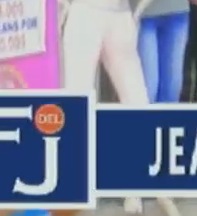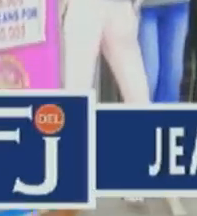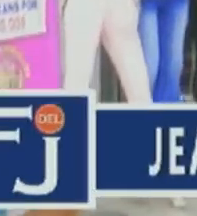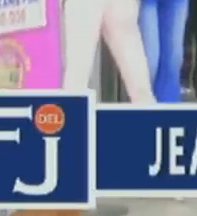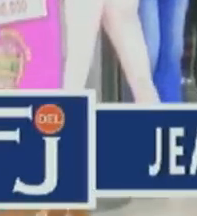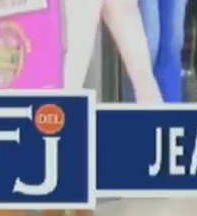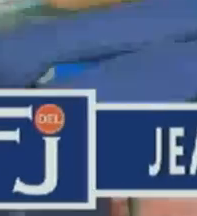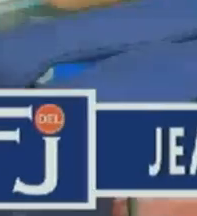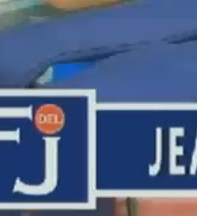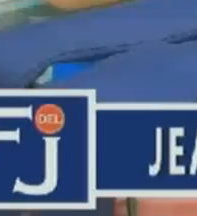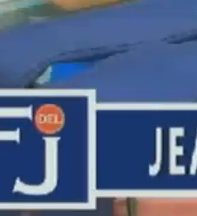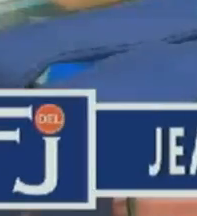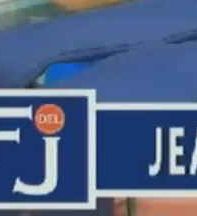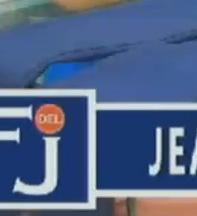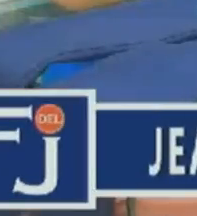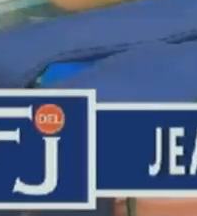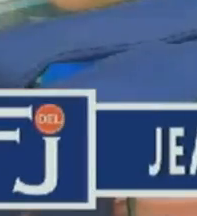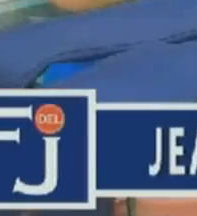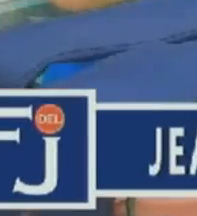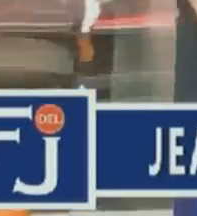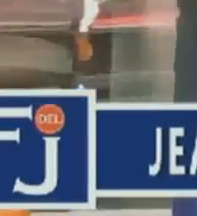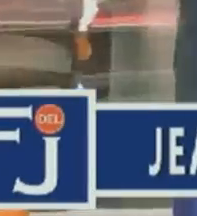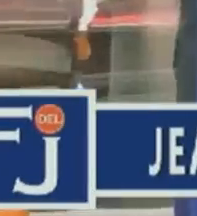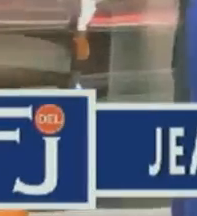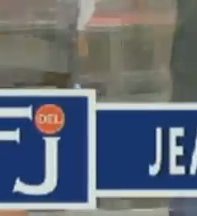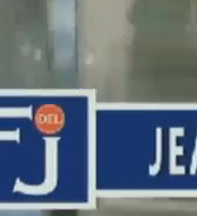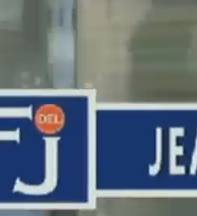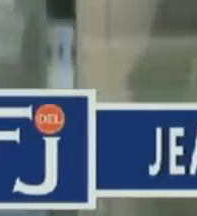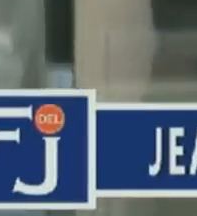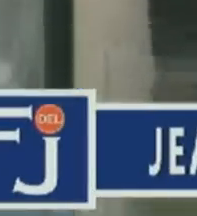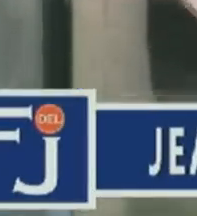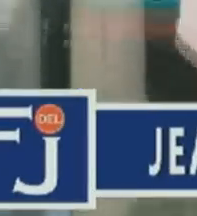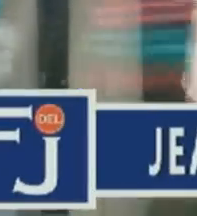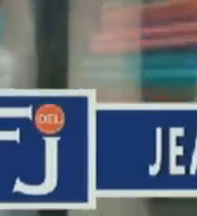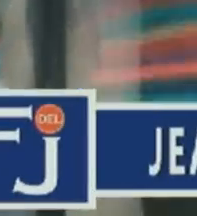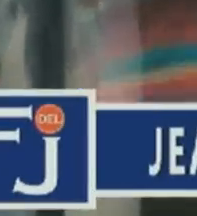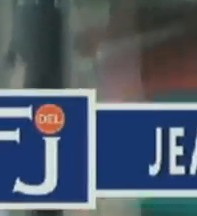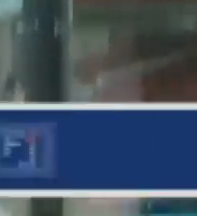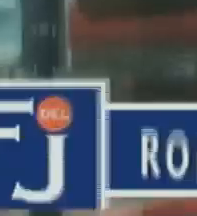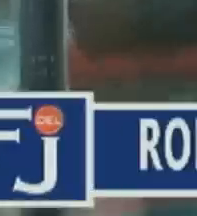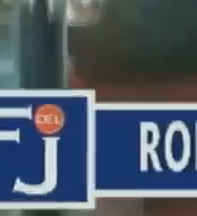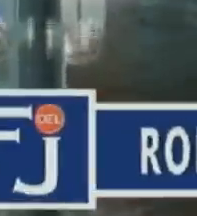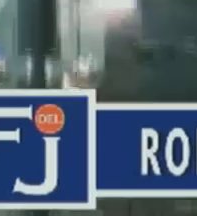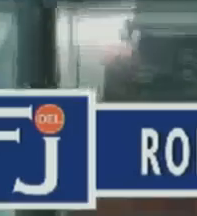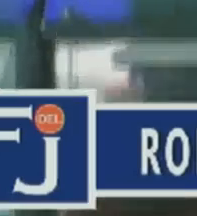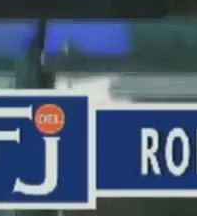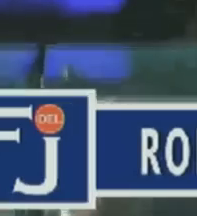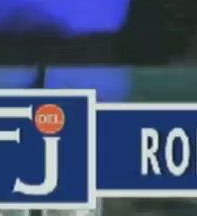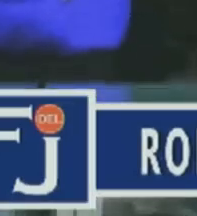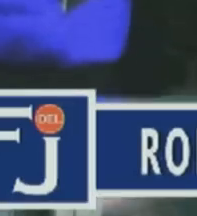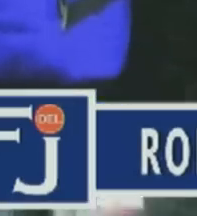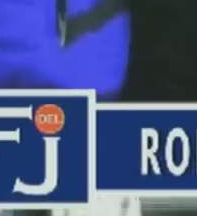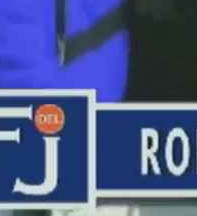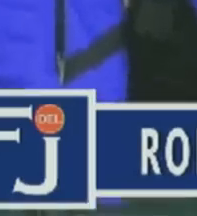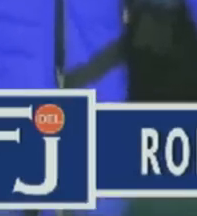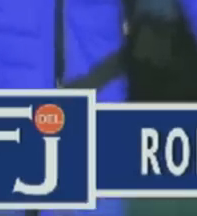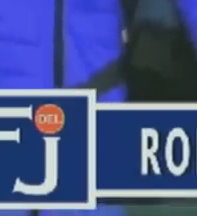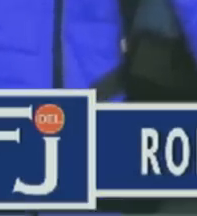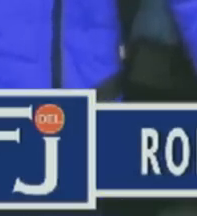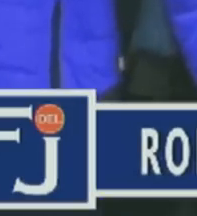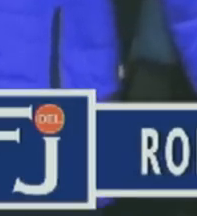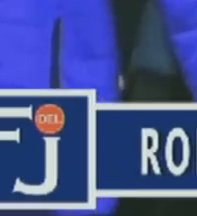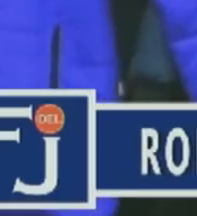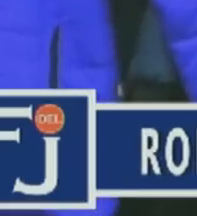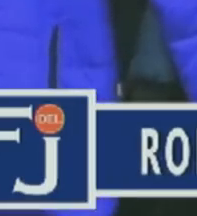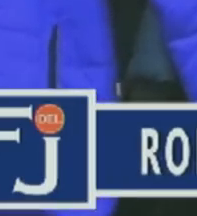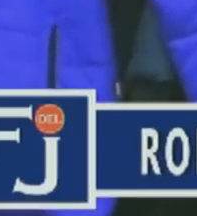Te invitamos a la gran feria del gym. Te ofrecemos una variedad en prenda de vestir, con una experiencia de más de 14 años en